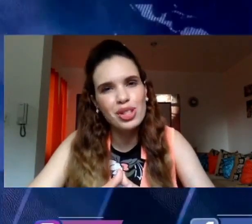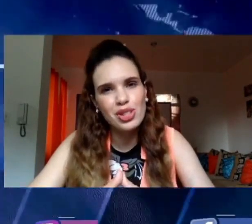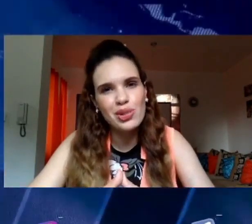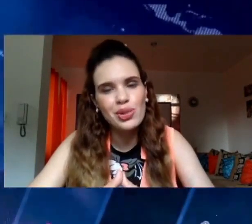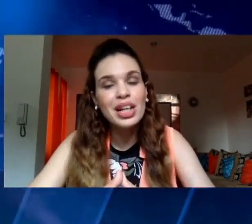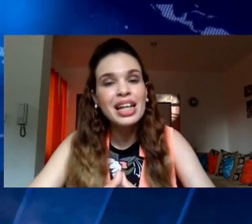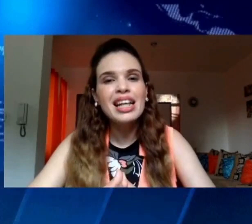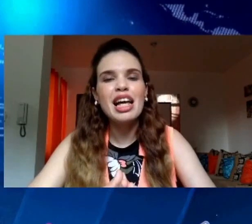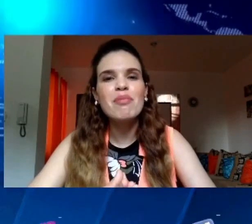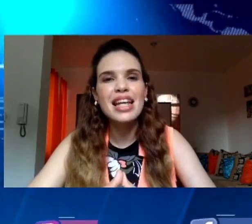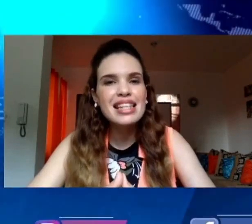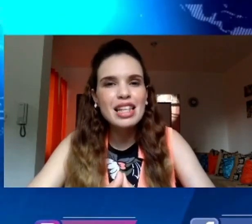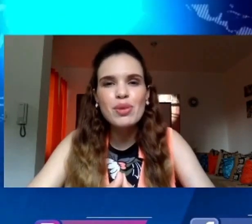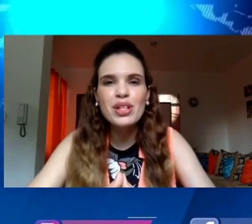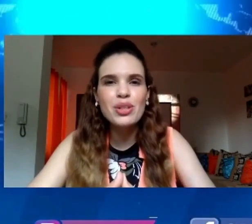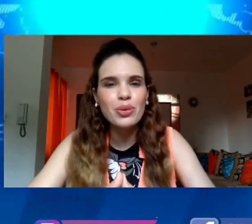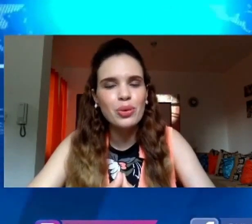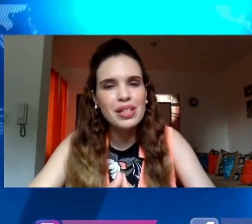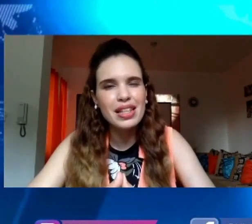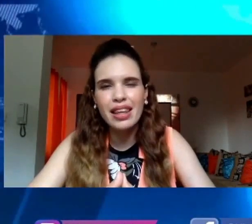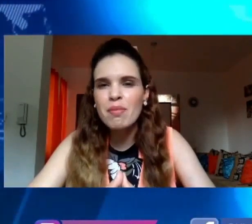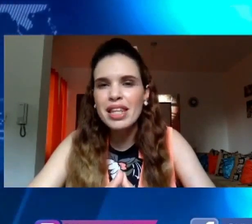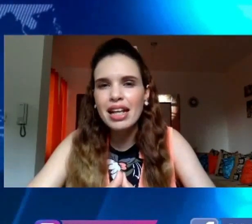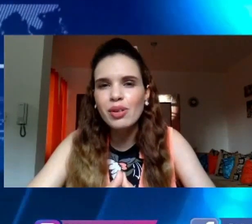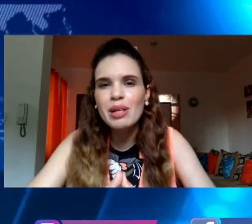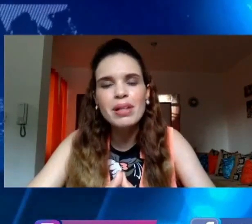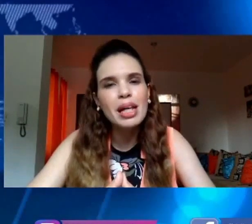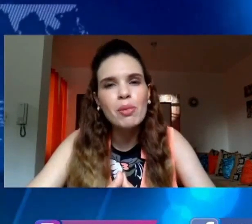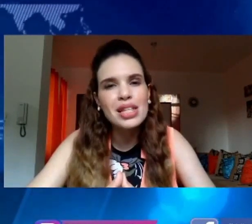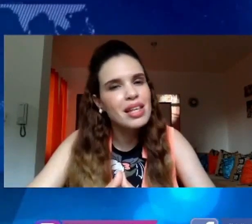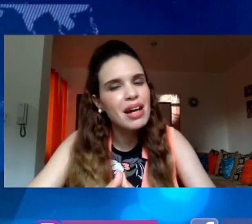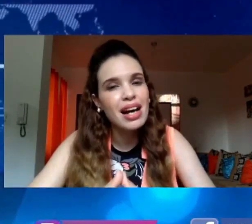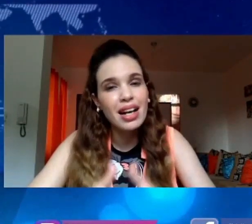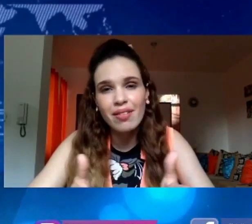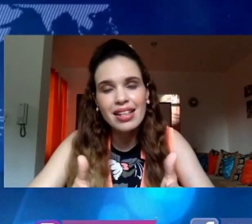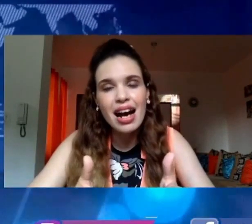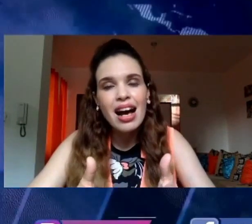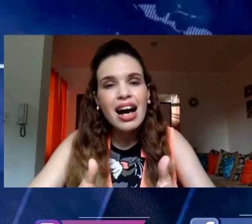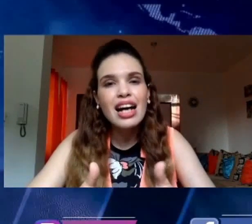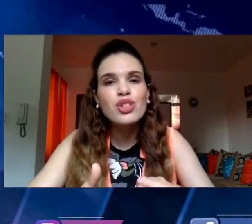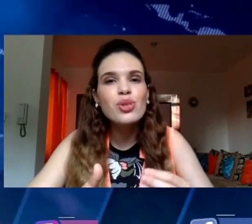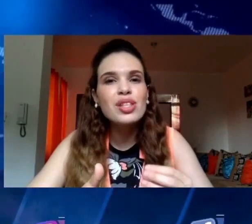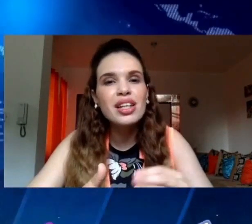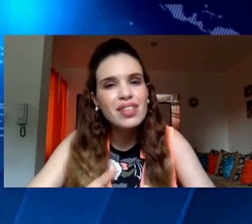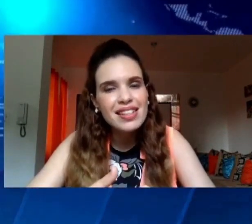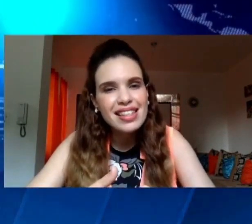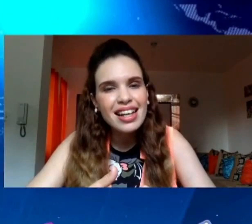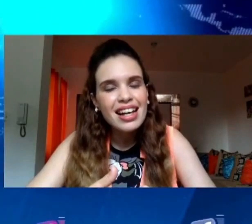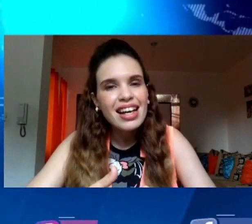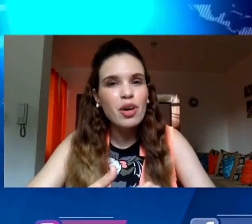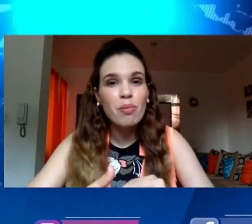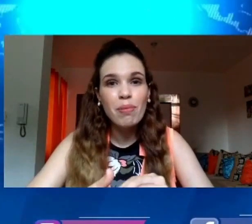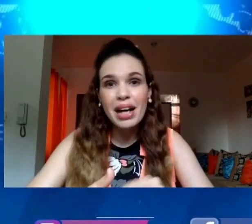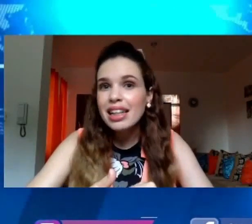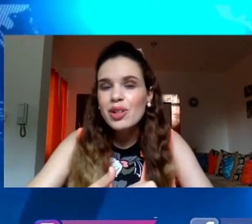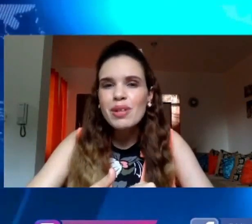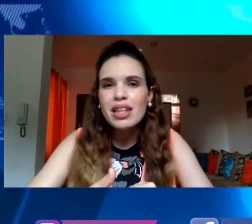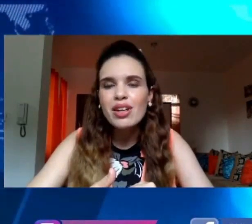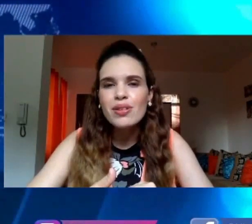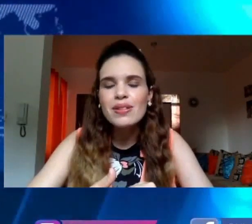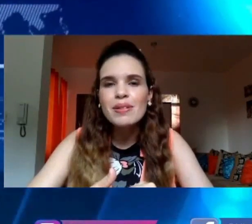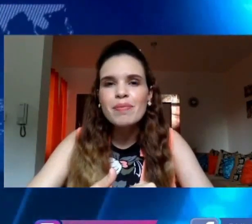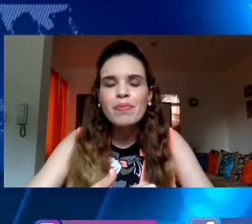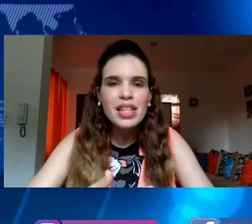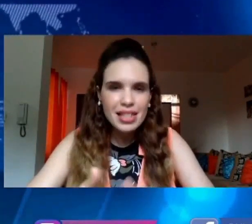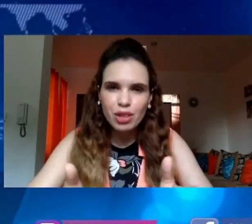vistazo noticioso también estamos en YouTube así que de inmediato le invitamos a que vaya a suscribirse comparta